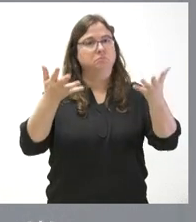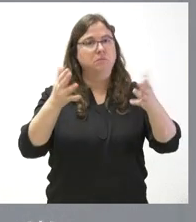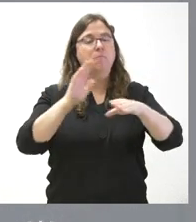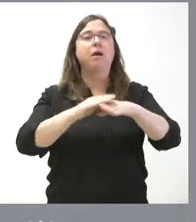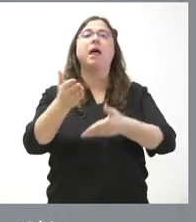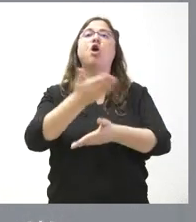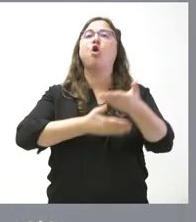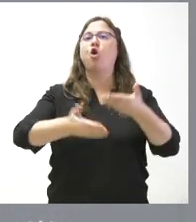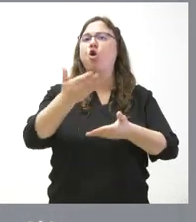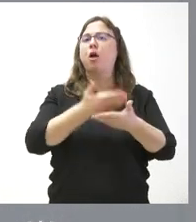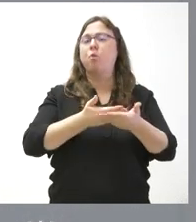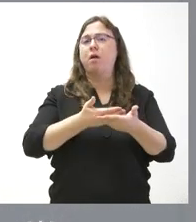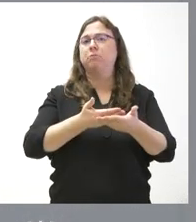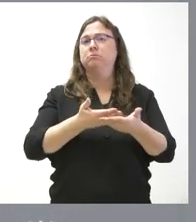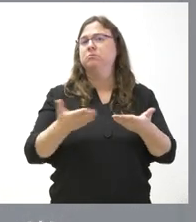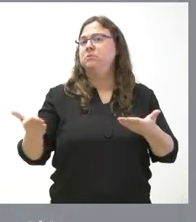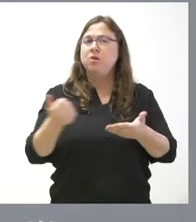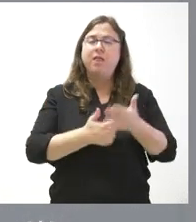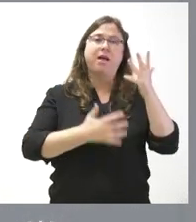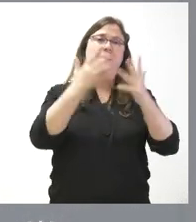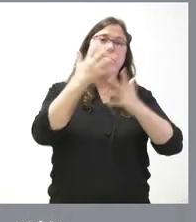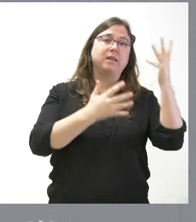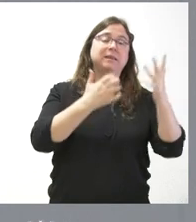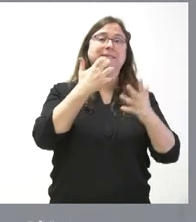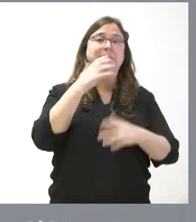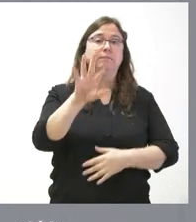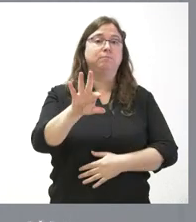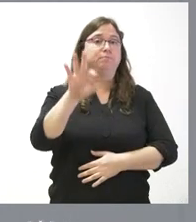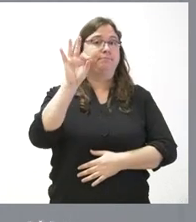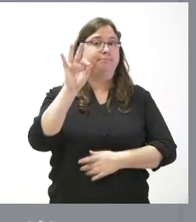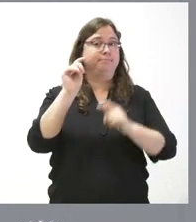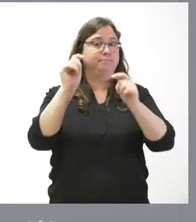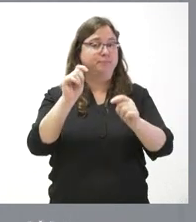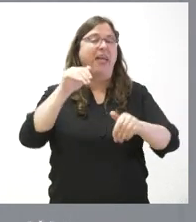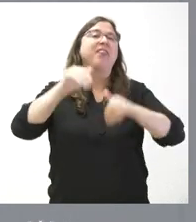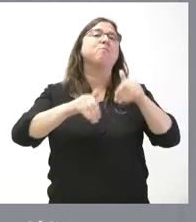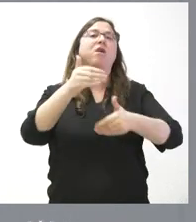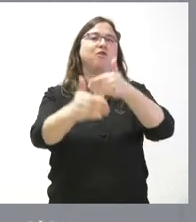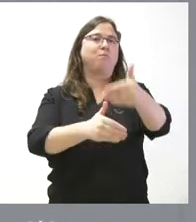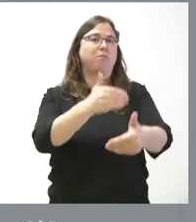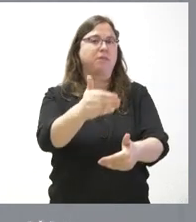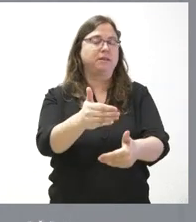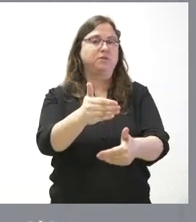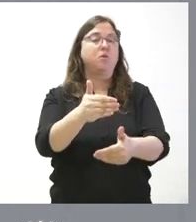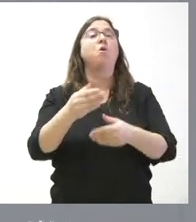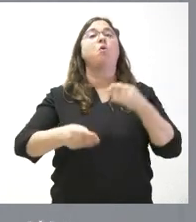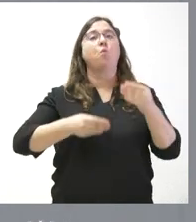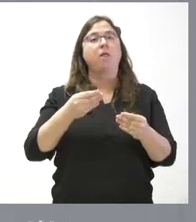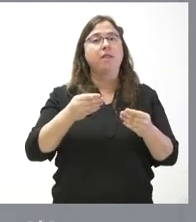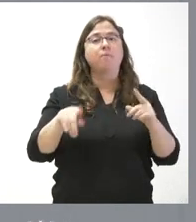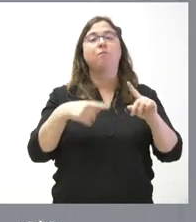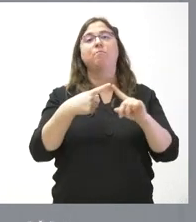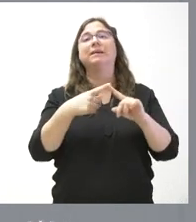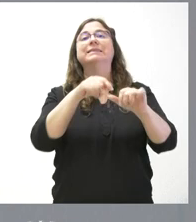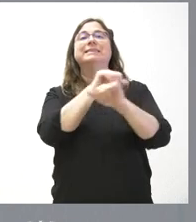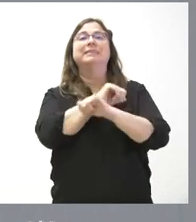colaborando con aquellas Administraciones que sean elegidas en los procesos democráticos. Lo vamos a hacer y esperamos